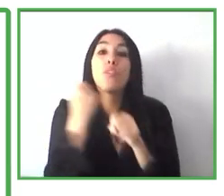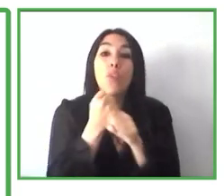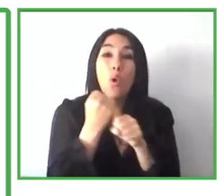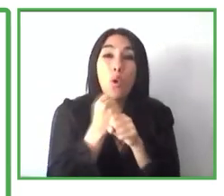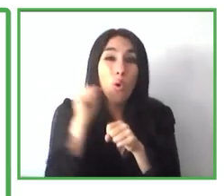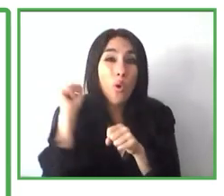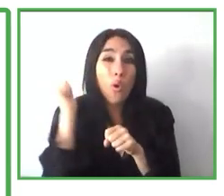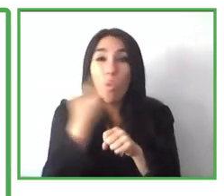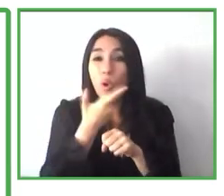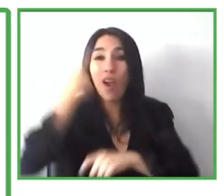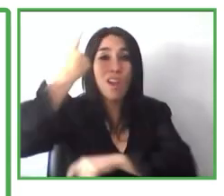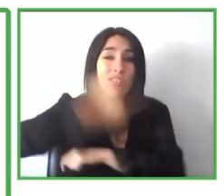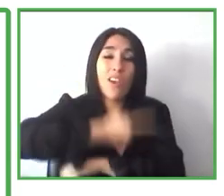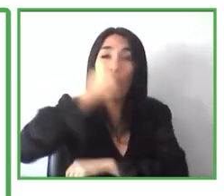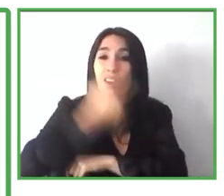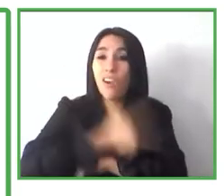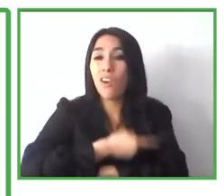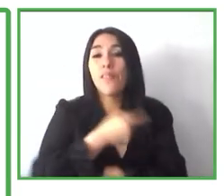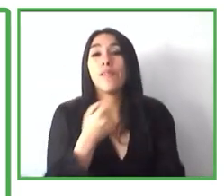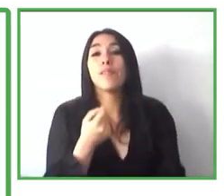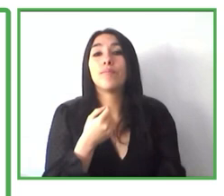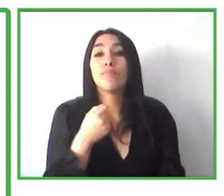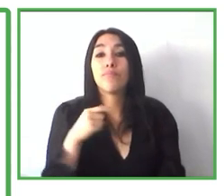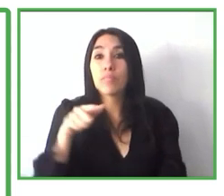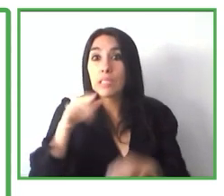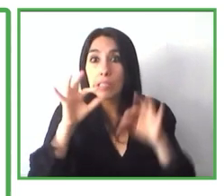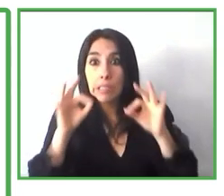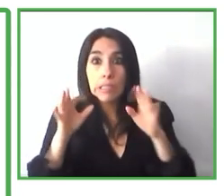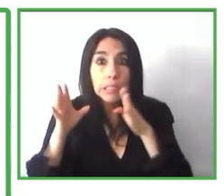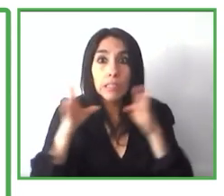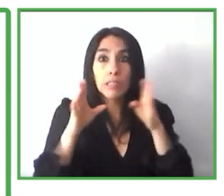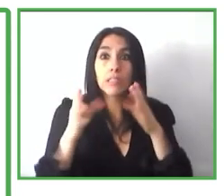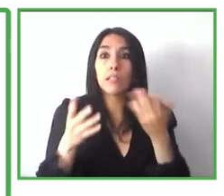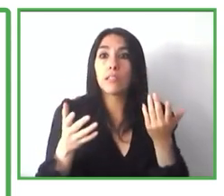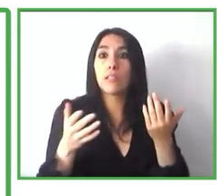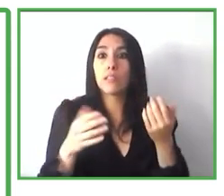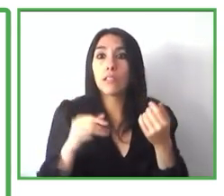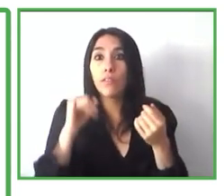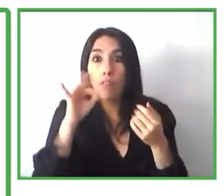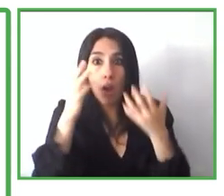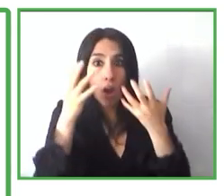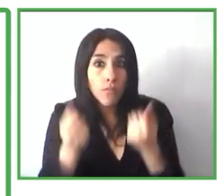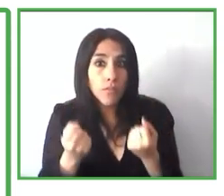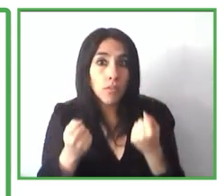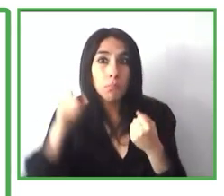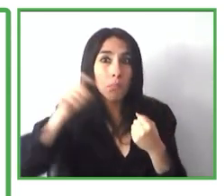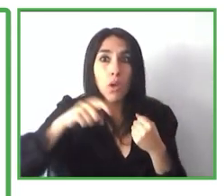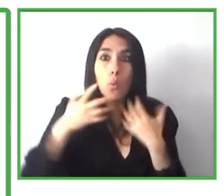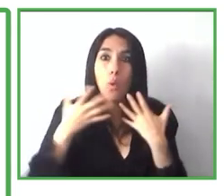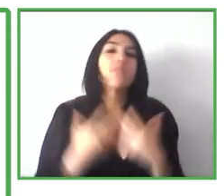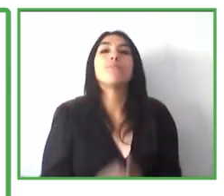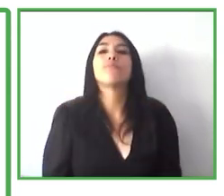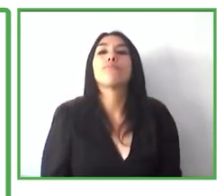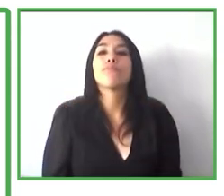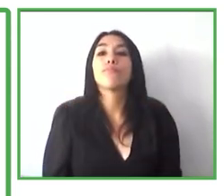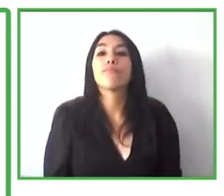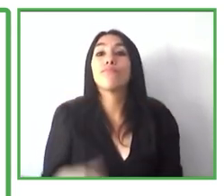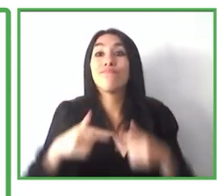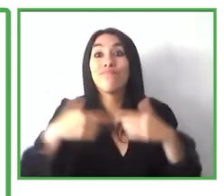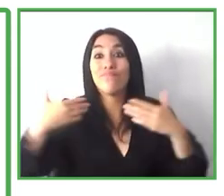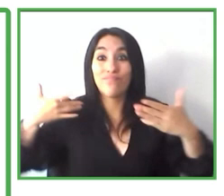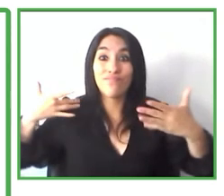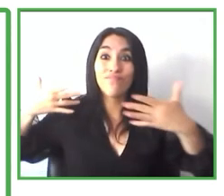desde el principio hasta cuando hay necesidad. Durante este tiempo damos el apoyo y asistencia